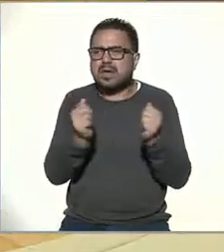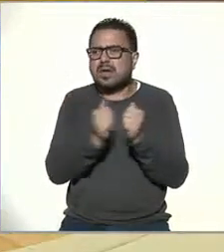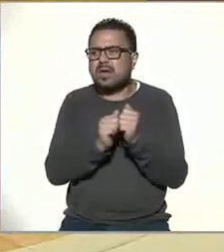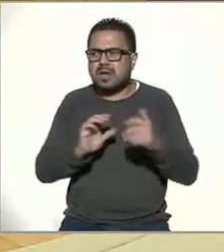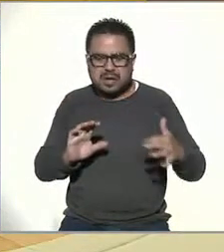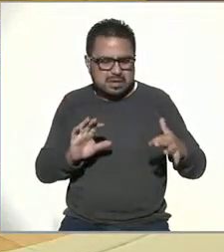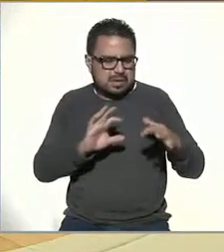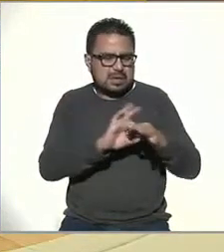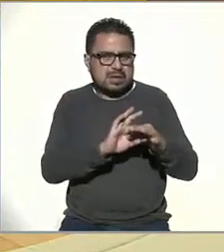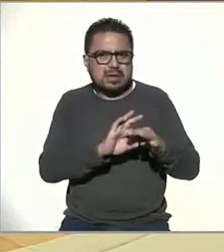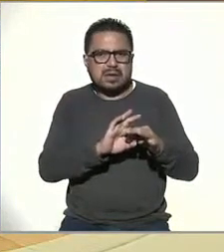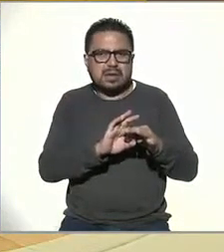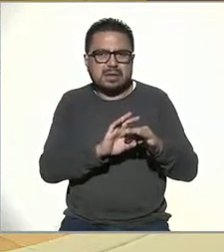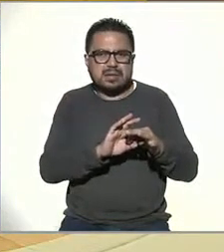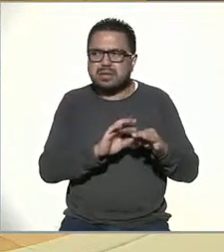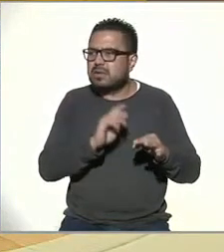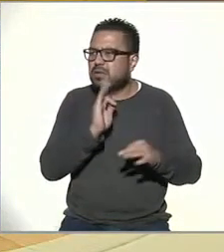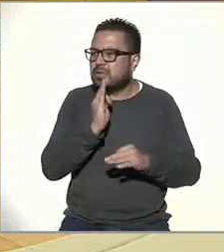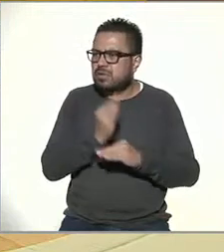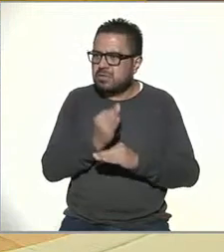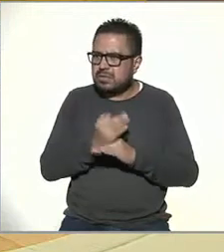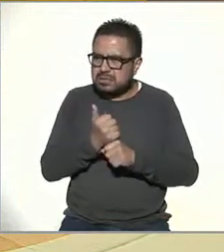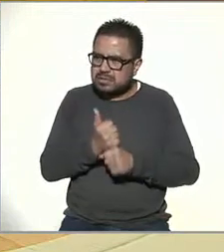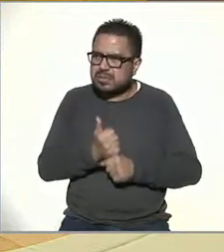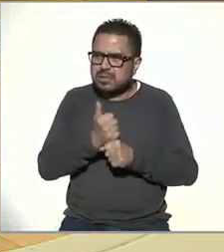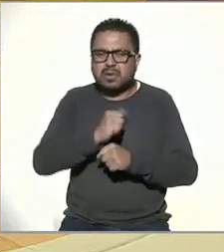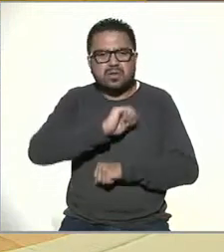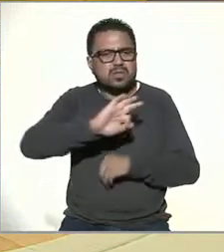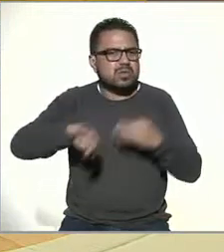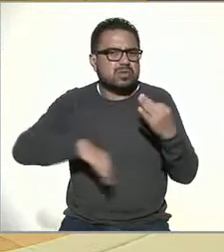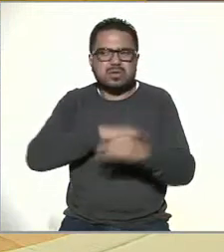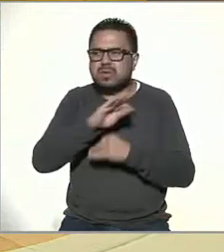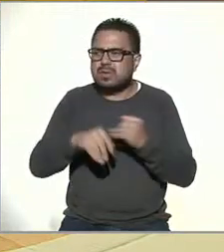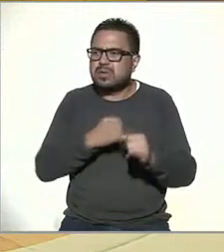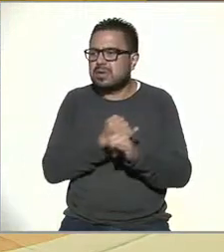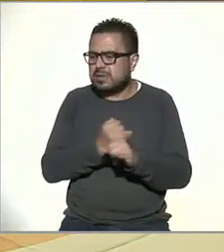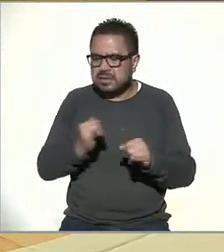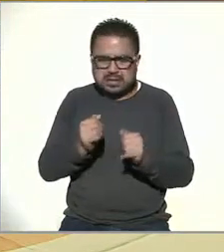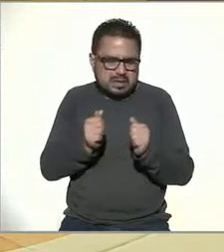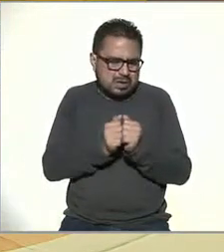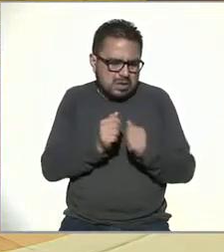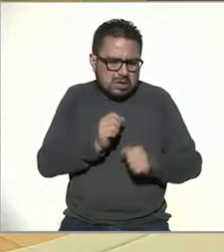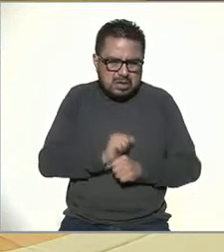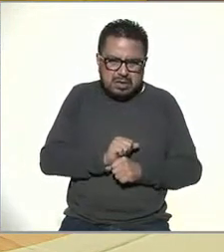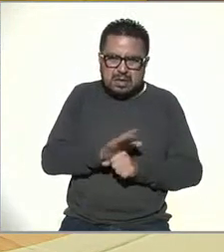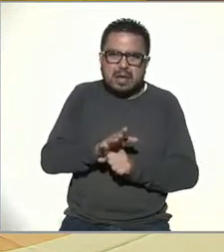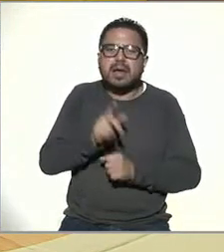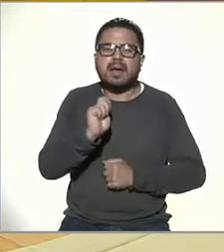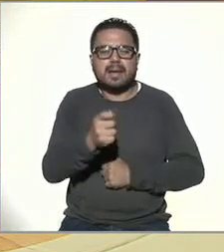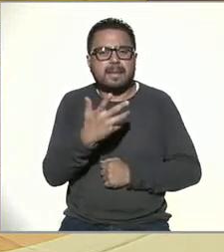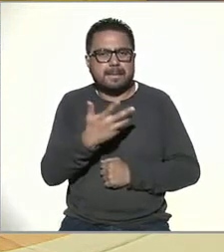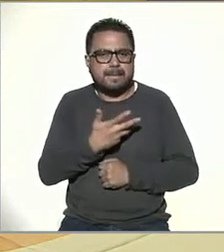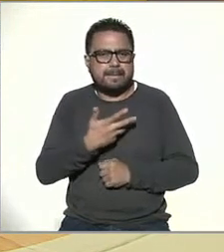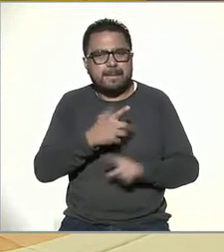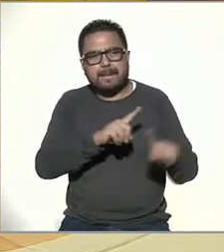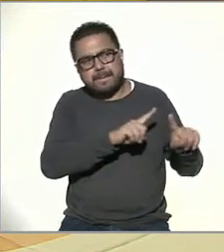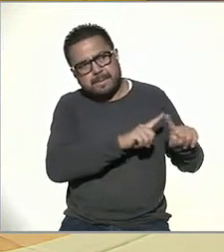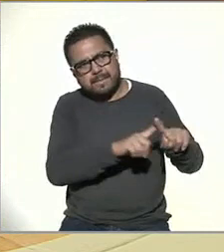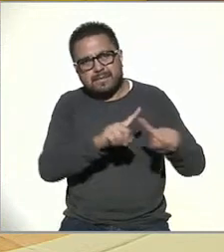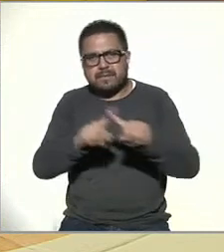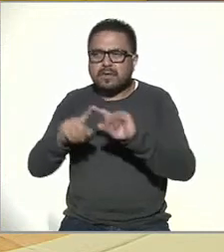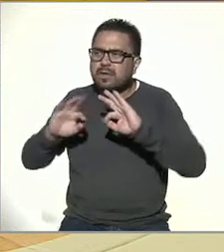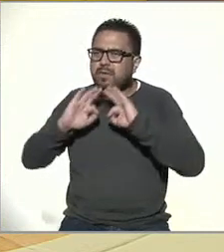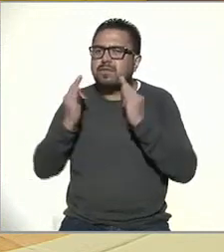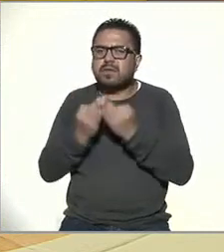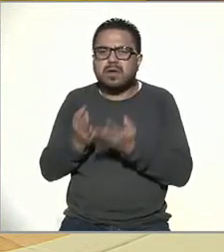adaptación que hemos sufrido todos, independientemente de la pandemia, pues hemos tenido diferente forma de